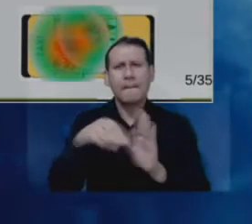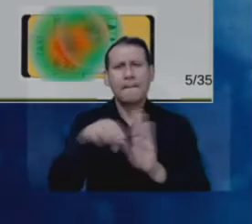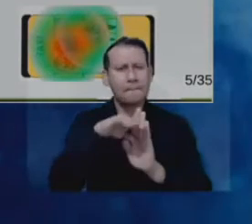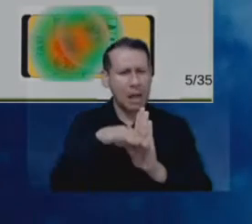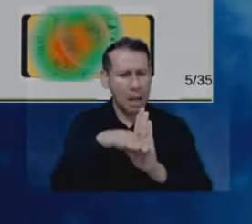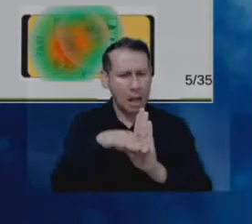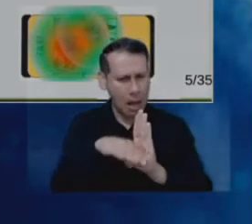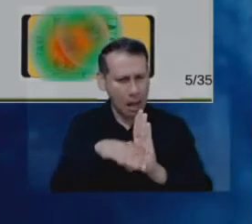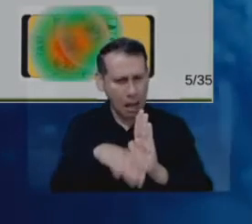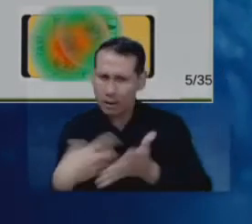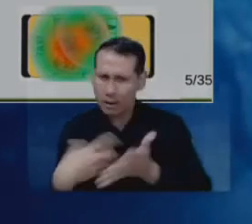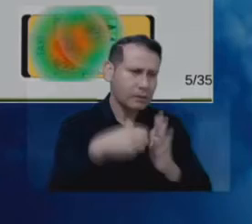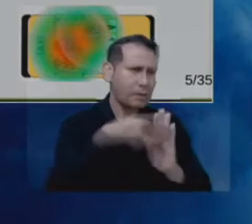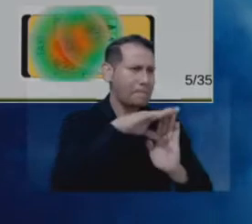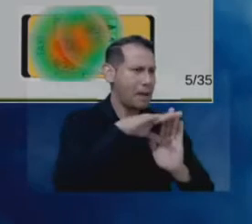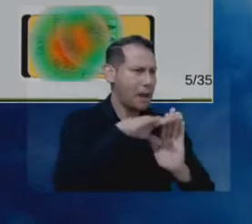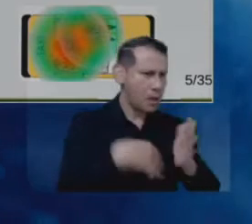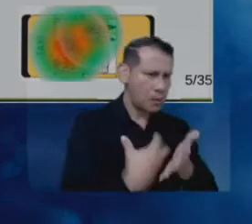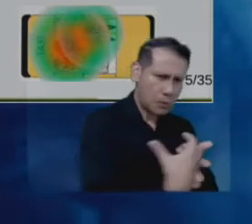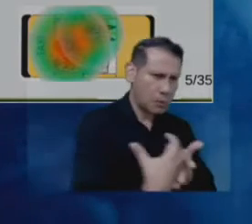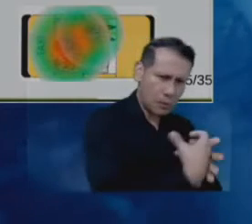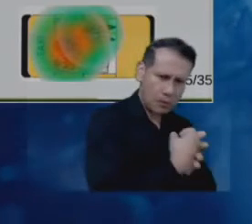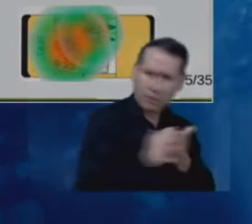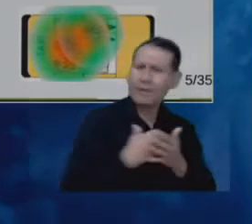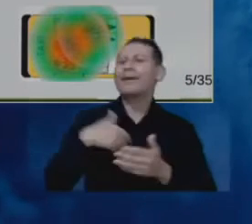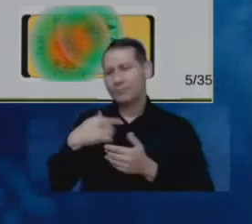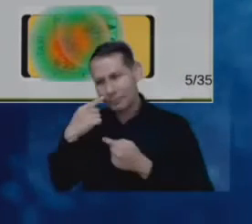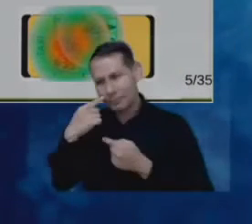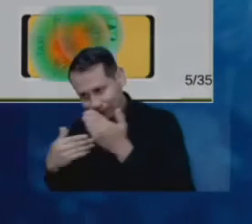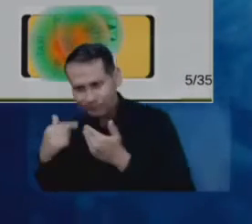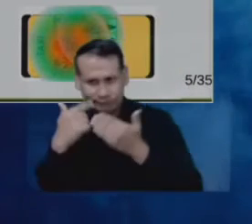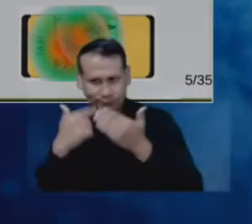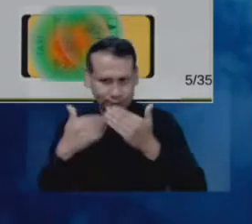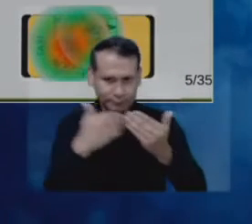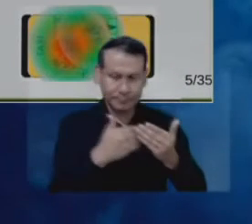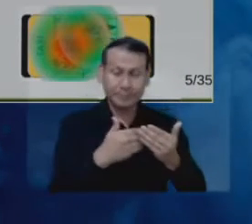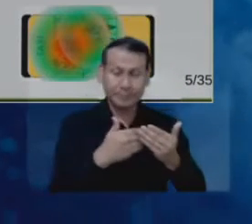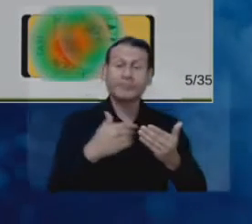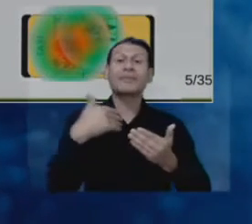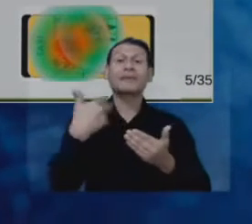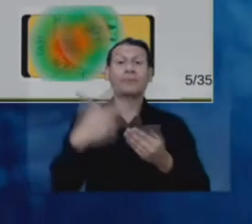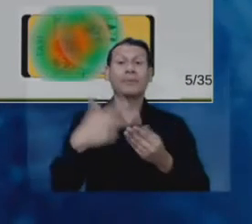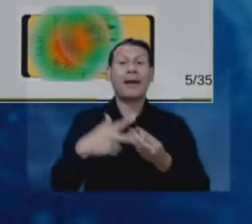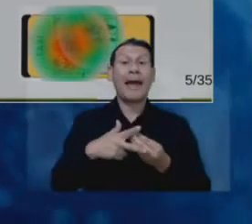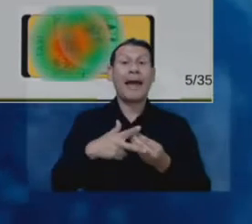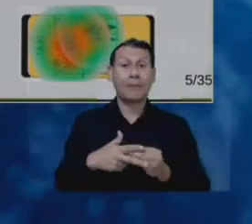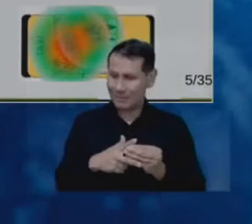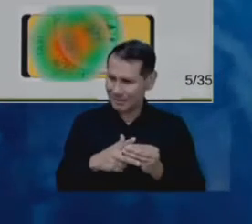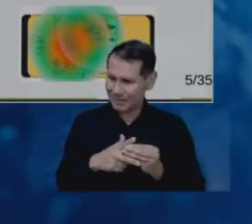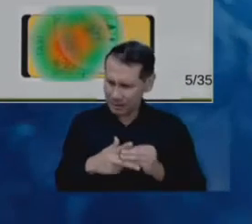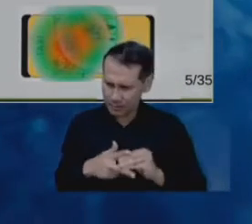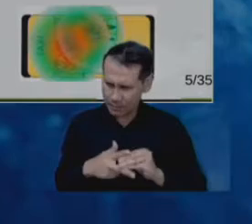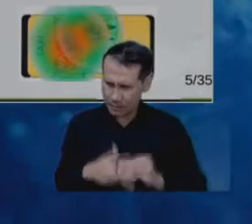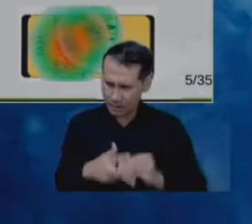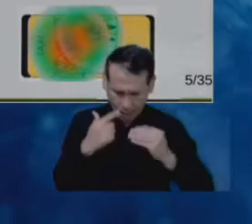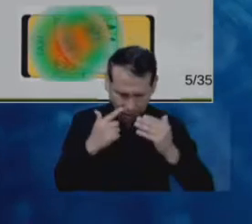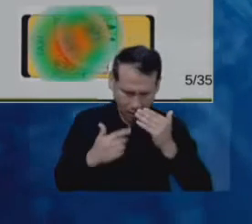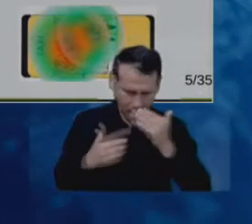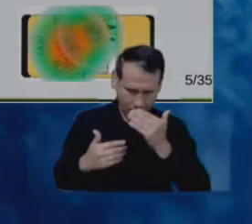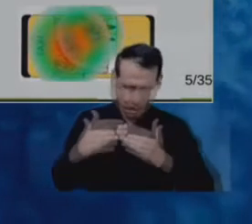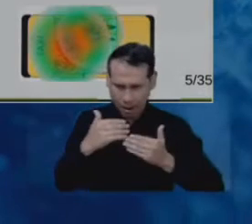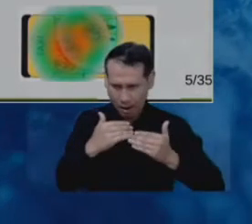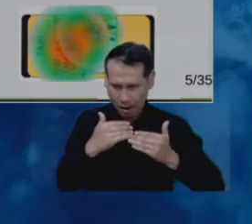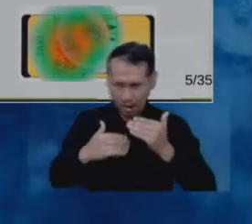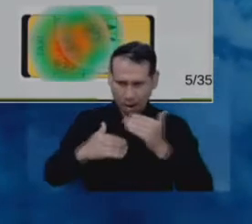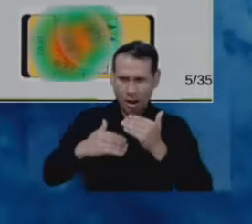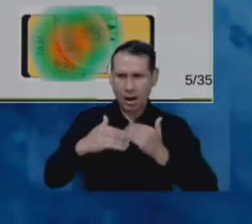que la herramienta de simulación que se use sea validada y que el flujo de trabajo adoptado allí sea validado,